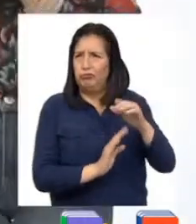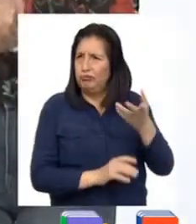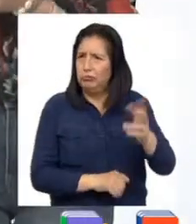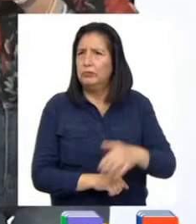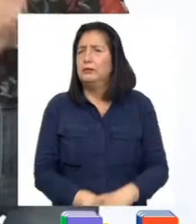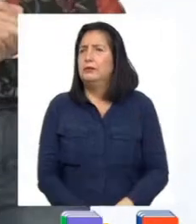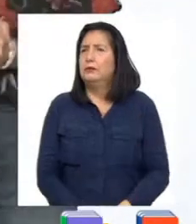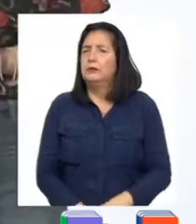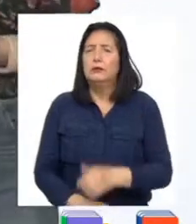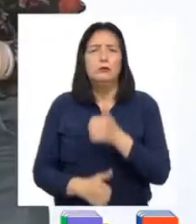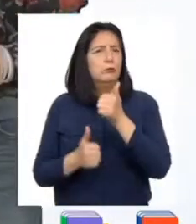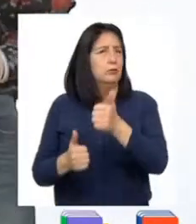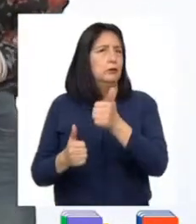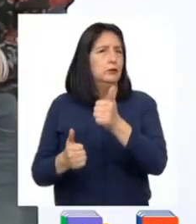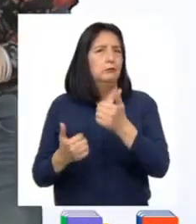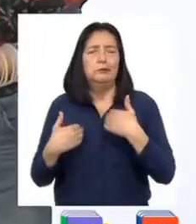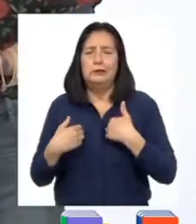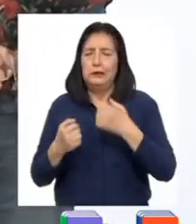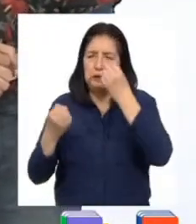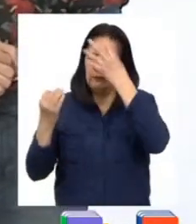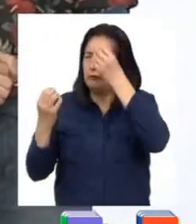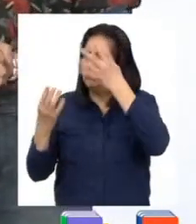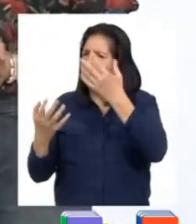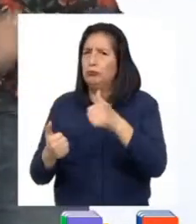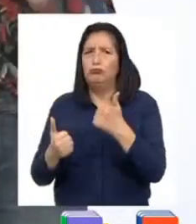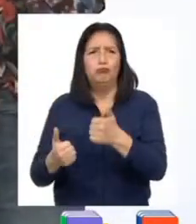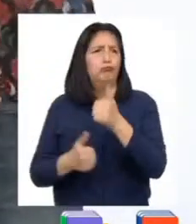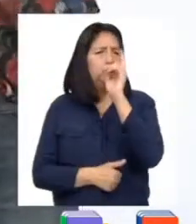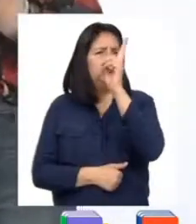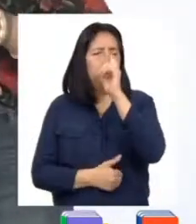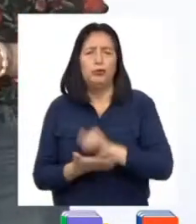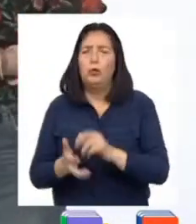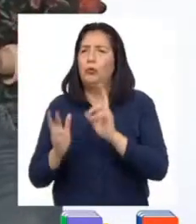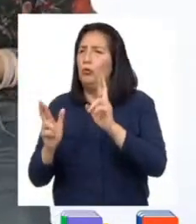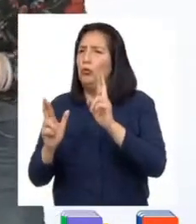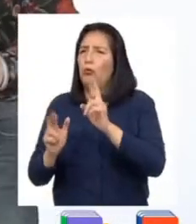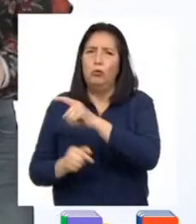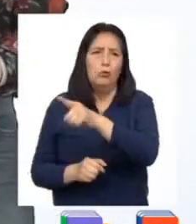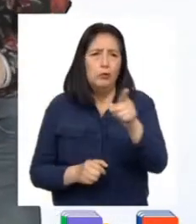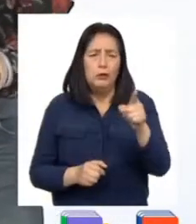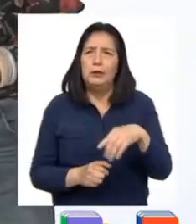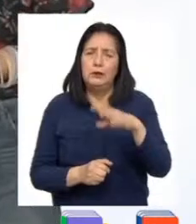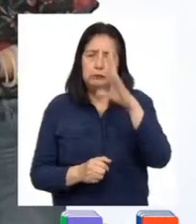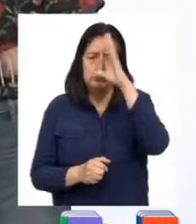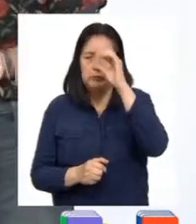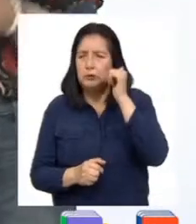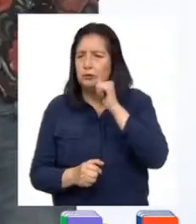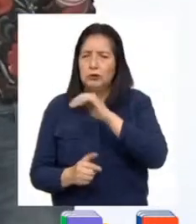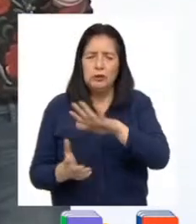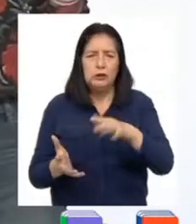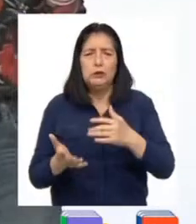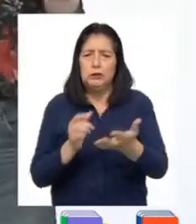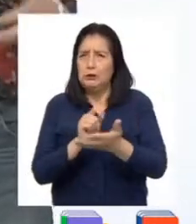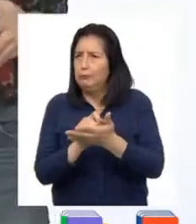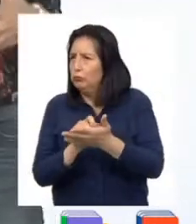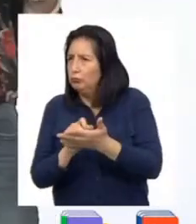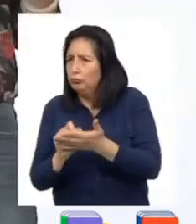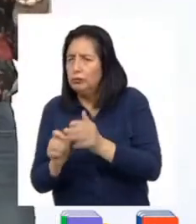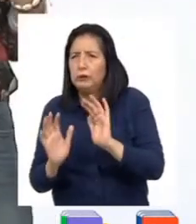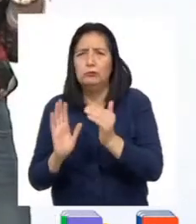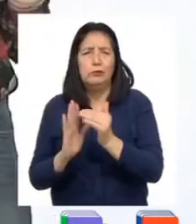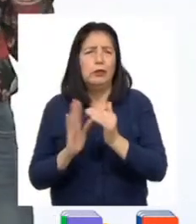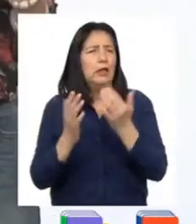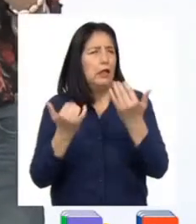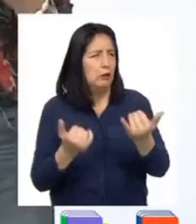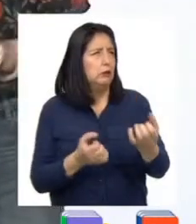¡Qué bueno contar con toda esta información, profesora! Espero que todas y todos estén tomando apuntes en casa. Ahora, ¿podría